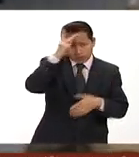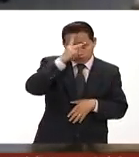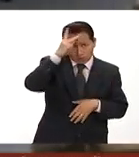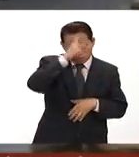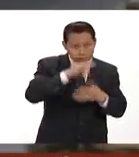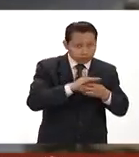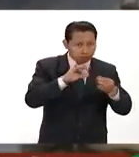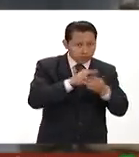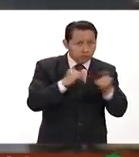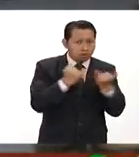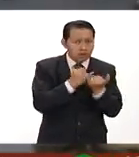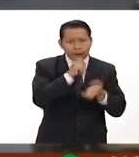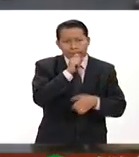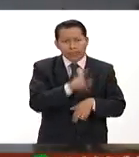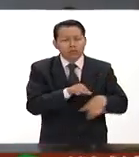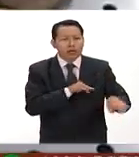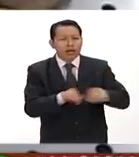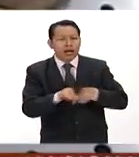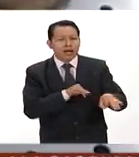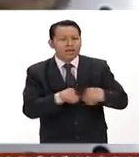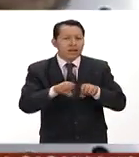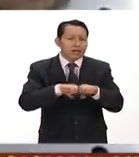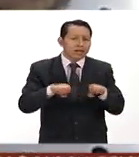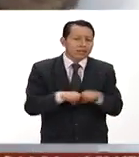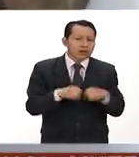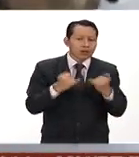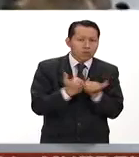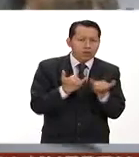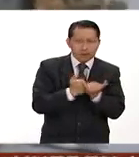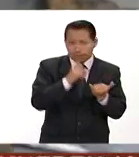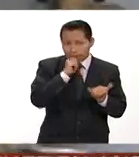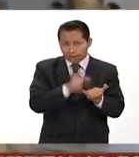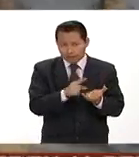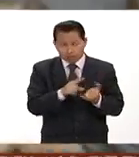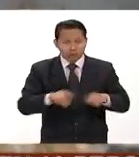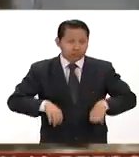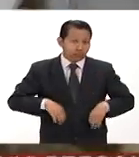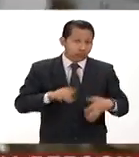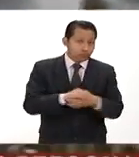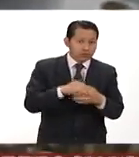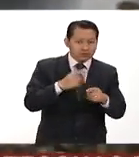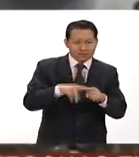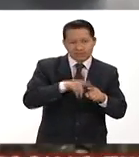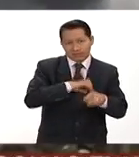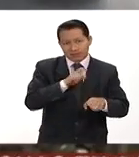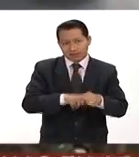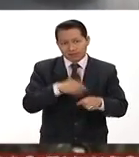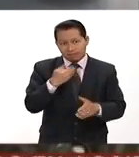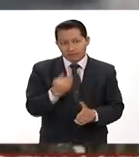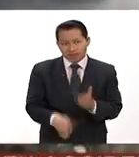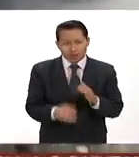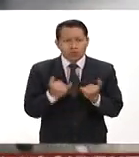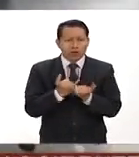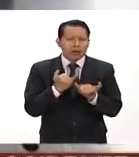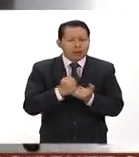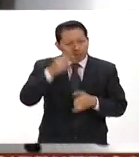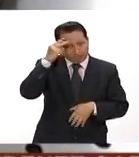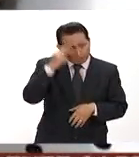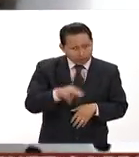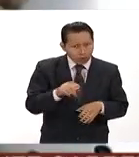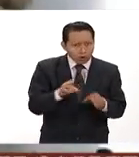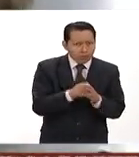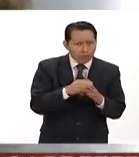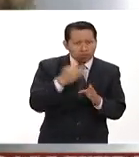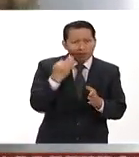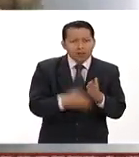y también como hay mucho de trabajo en equipo y de manera interdisciplinaria que muchos también especialistas no lo tienen en México tenemos la característica de muchas